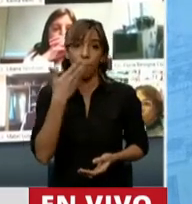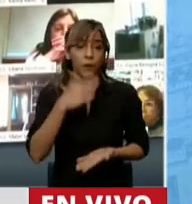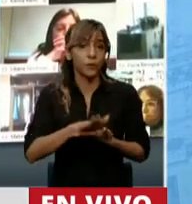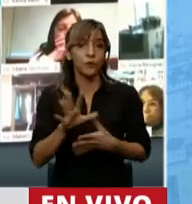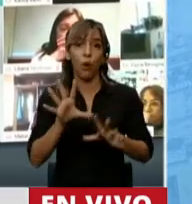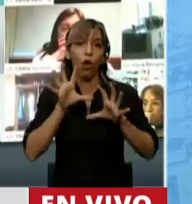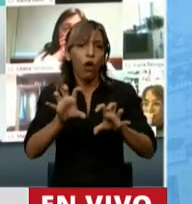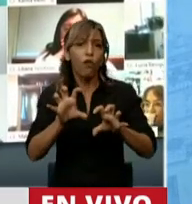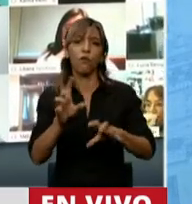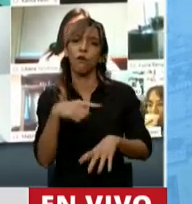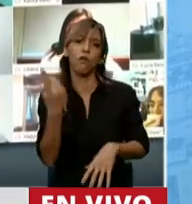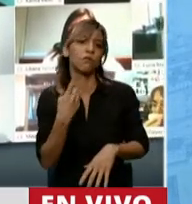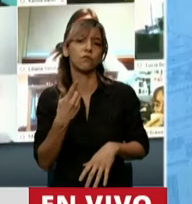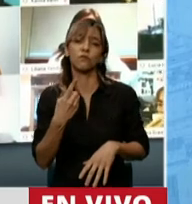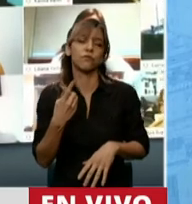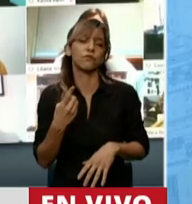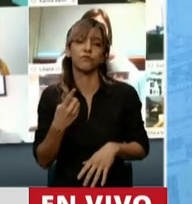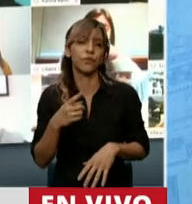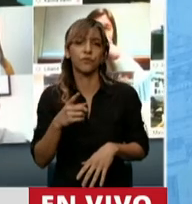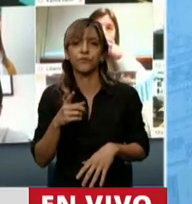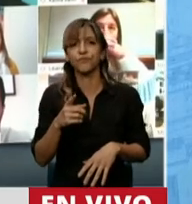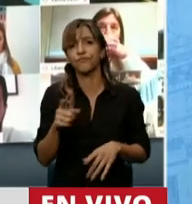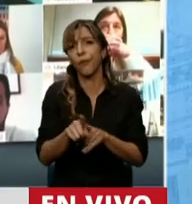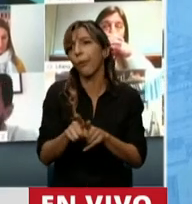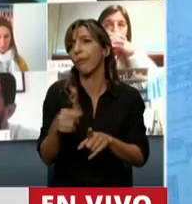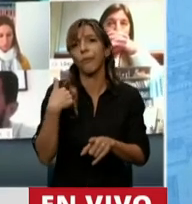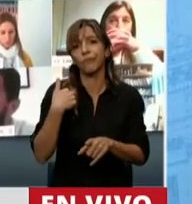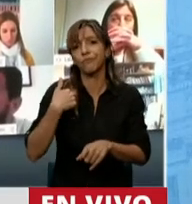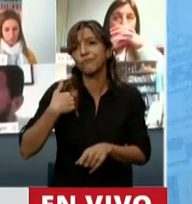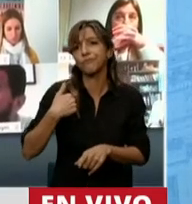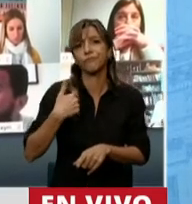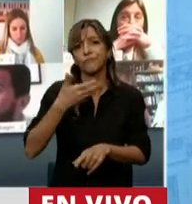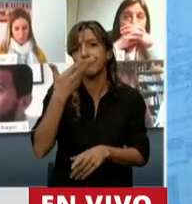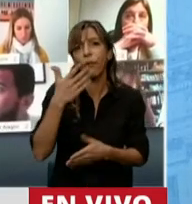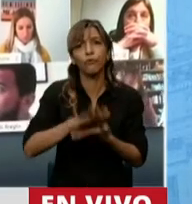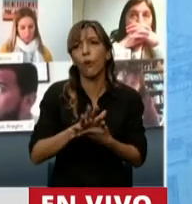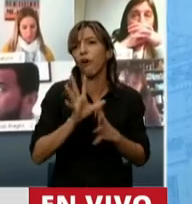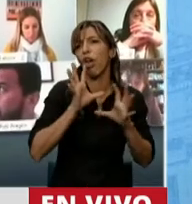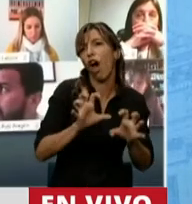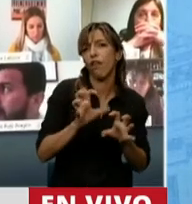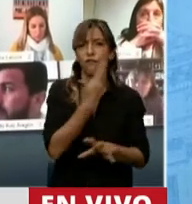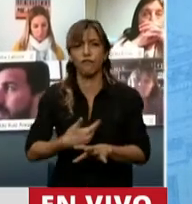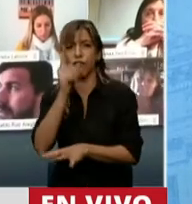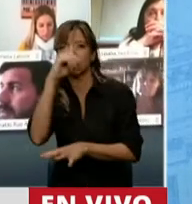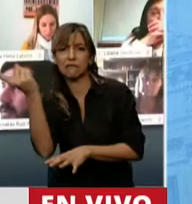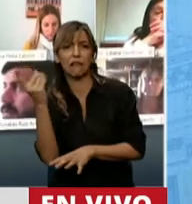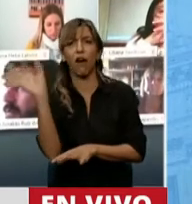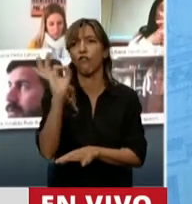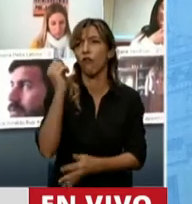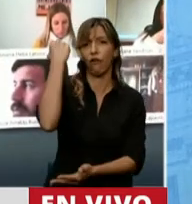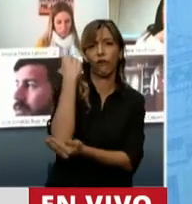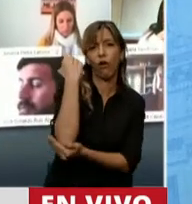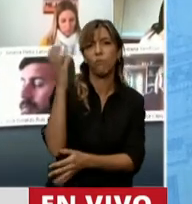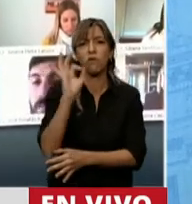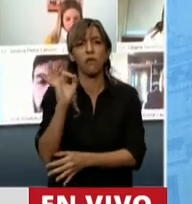seguir oponiendo productividad a Estado. Finalmente lo único que logra es que la gente odie necesariamente a uno de los dos y así